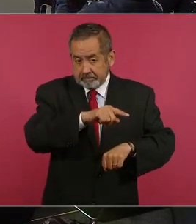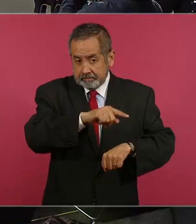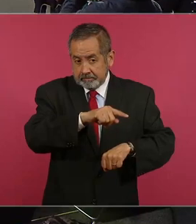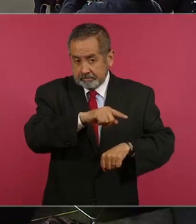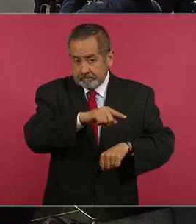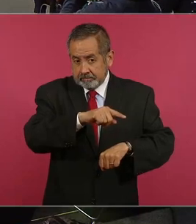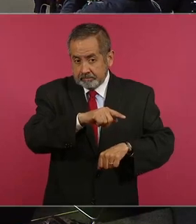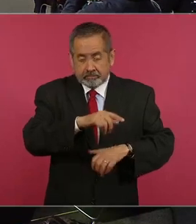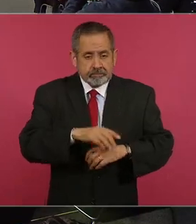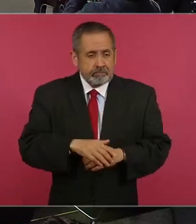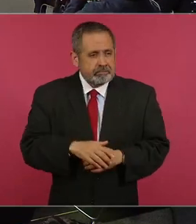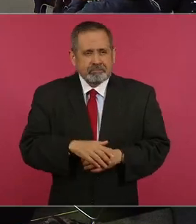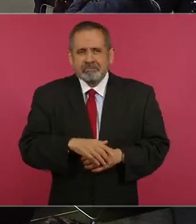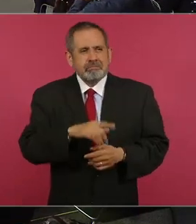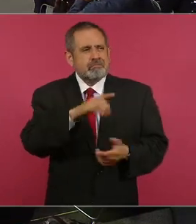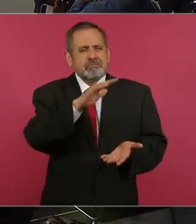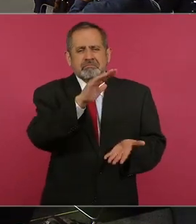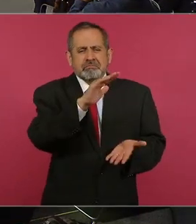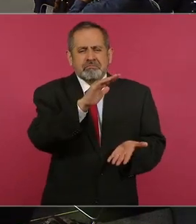que le bajen